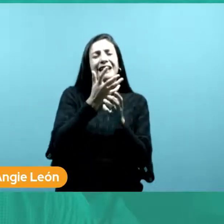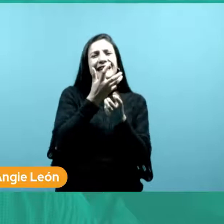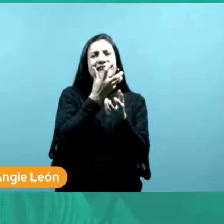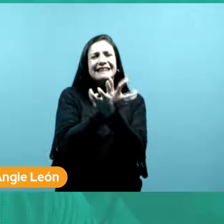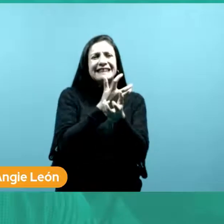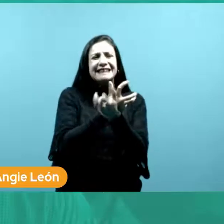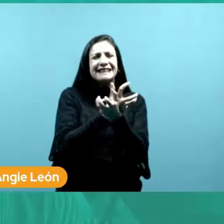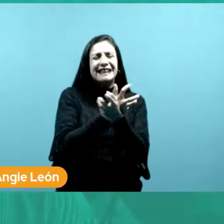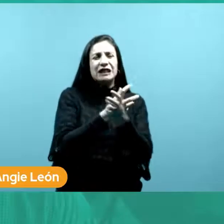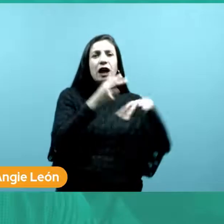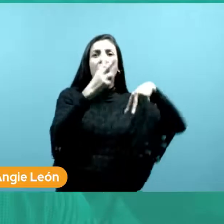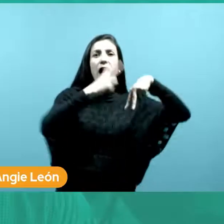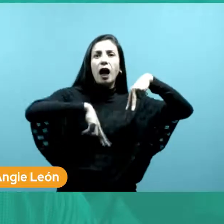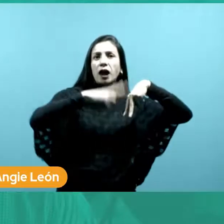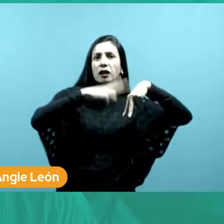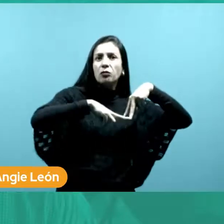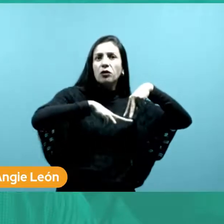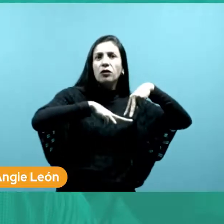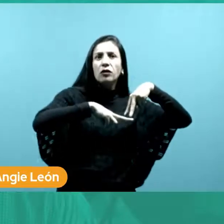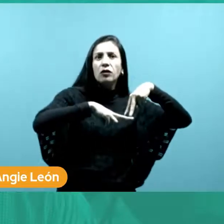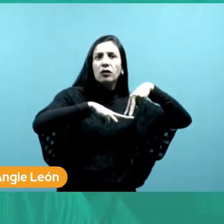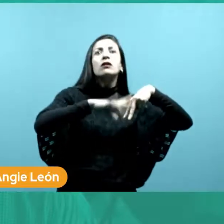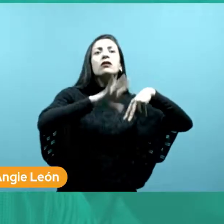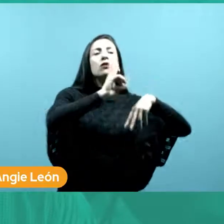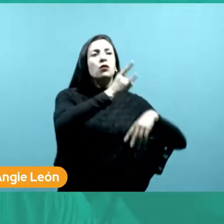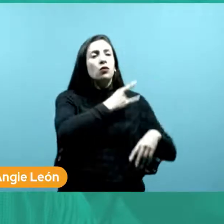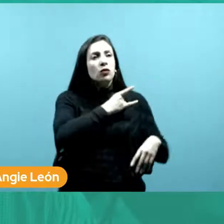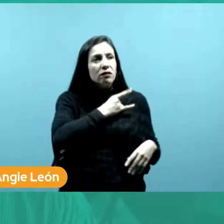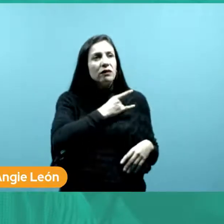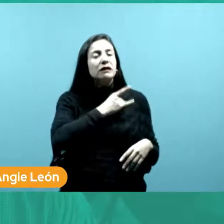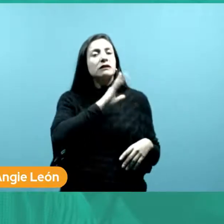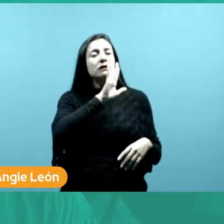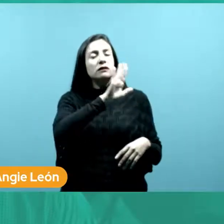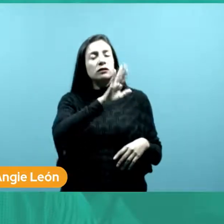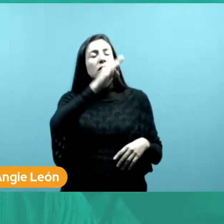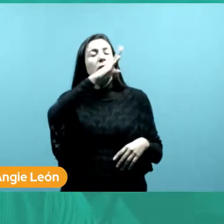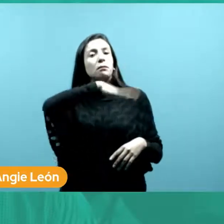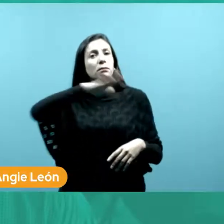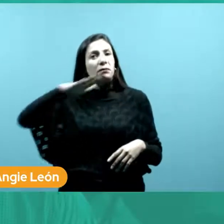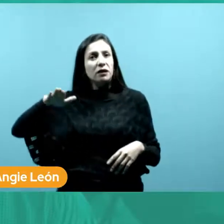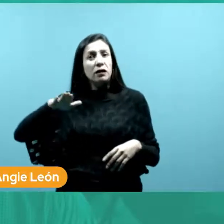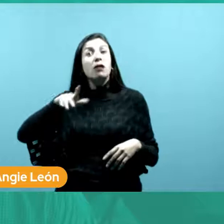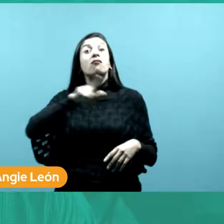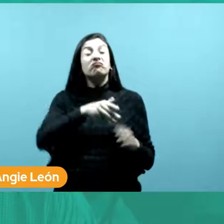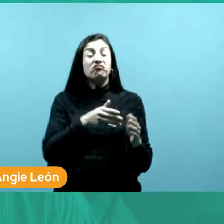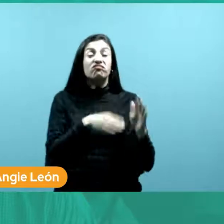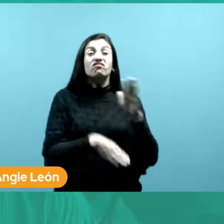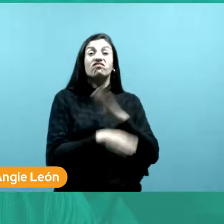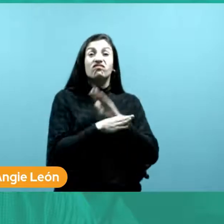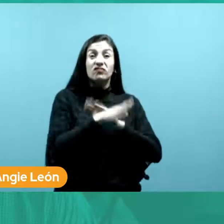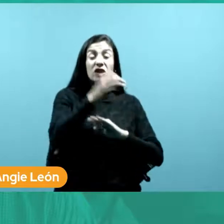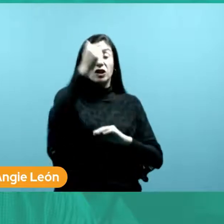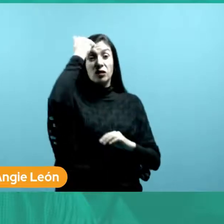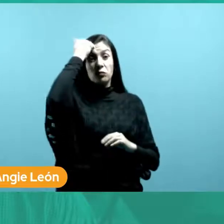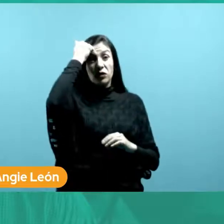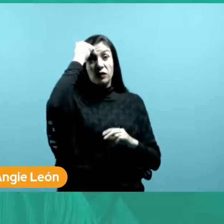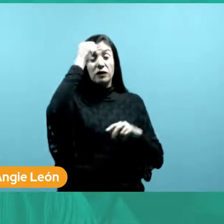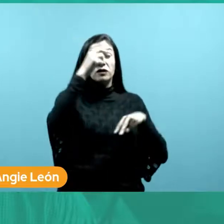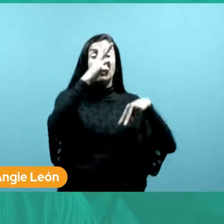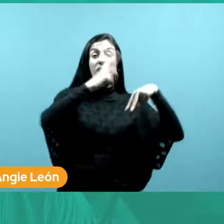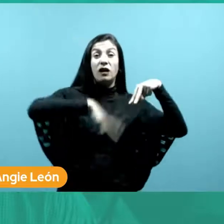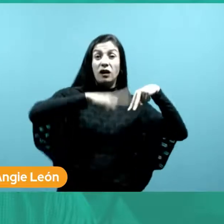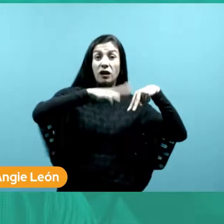carrera de ciencias antropológicas de la Universidad Nacional de Río Negro. Se ha desempeñado como docente de antropología en la Universidad